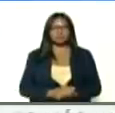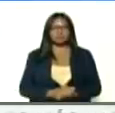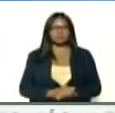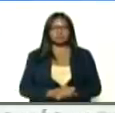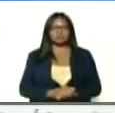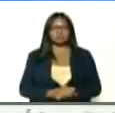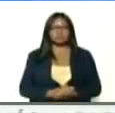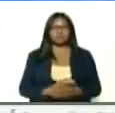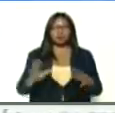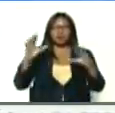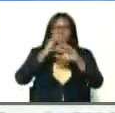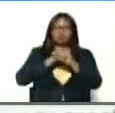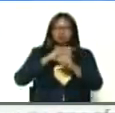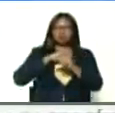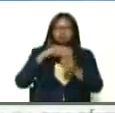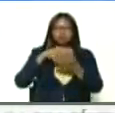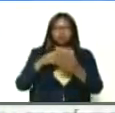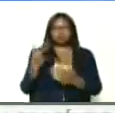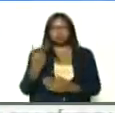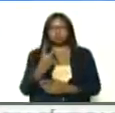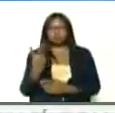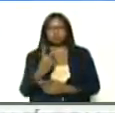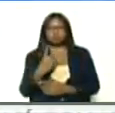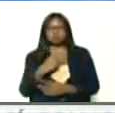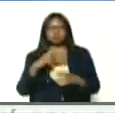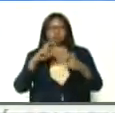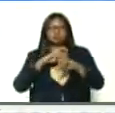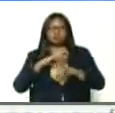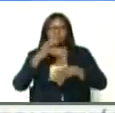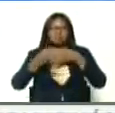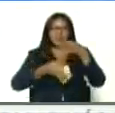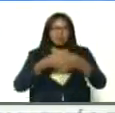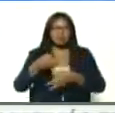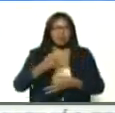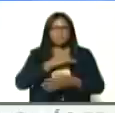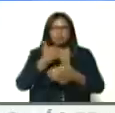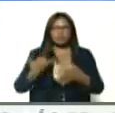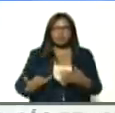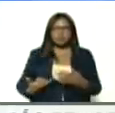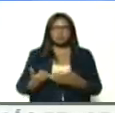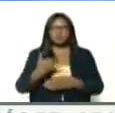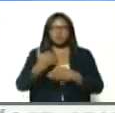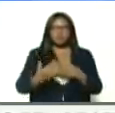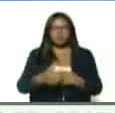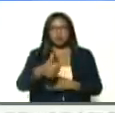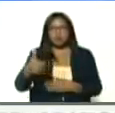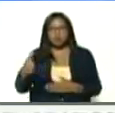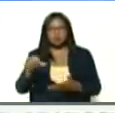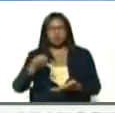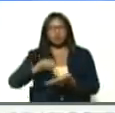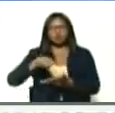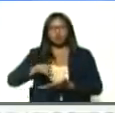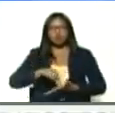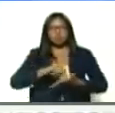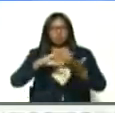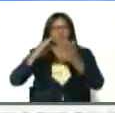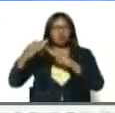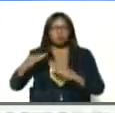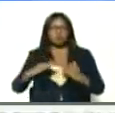una noche, nos pusimos, Silvia y yo, a estudiar, el proyecto, de ley, de ciudades comunales,